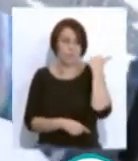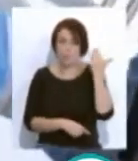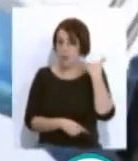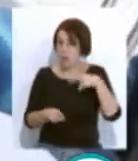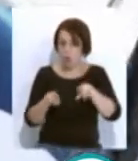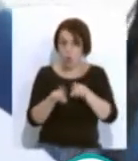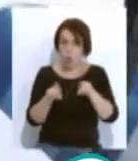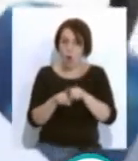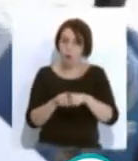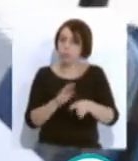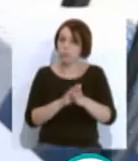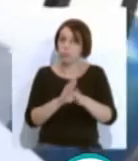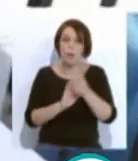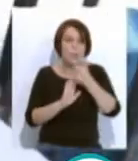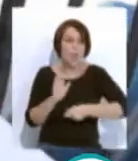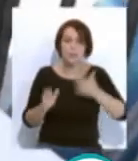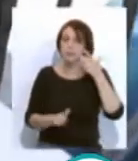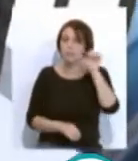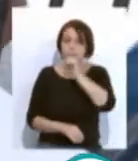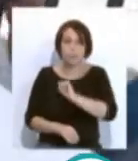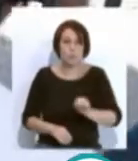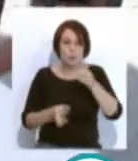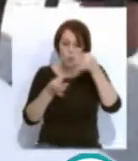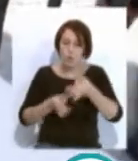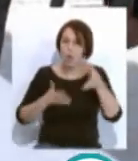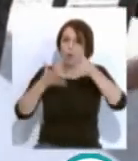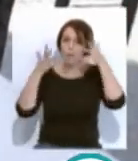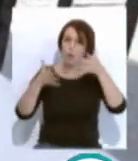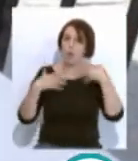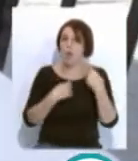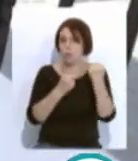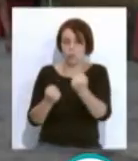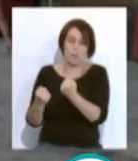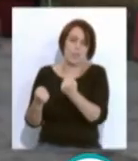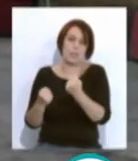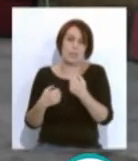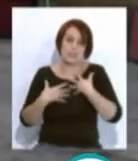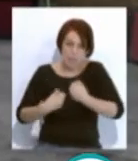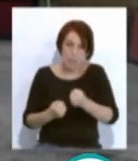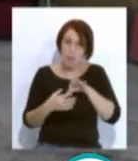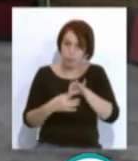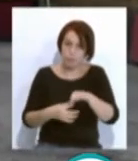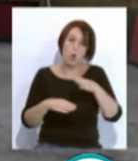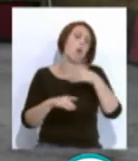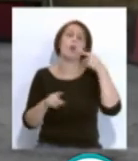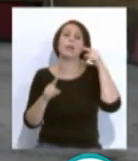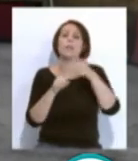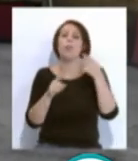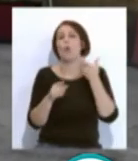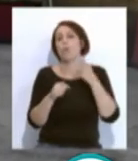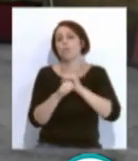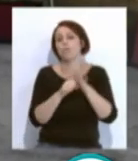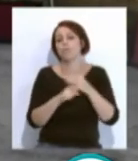se mantienen todas las medidas de higiene y seguridad recomendadas por las autoridades sanitarias para prevenir el contagio por coronavirus,